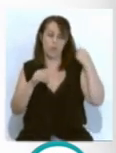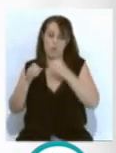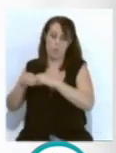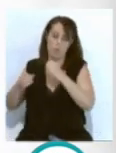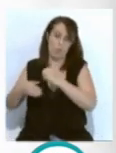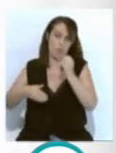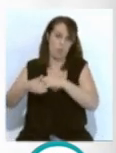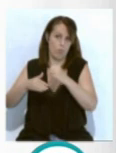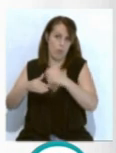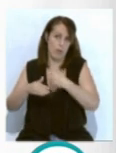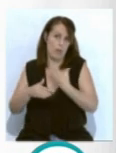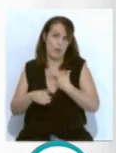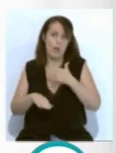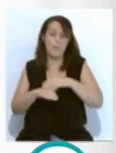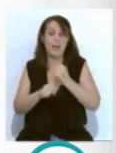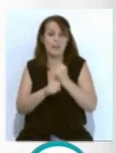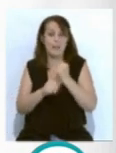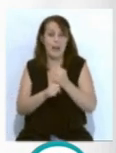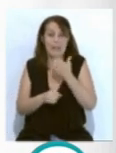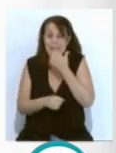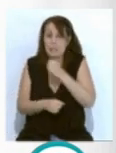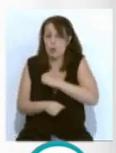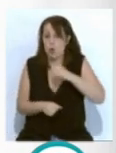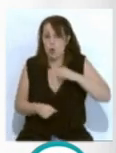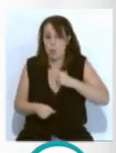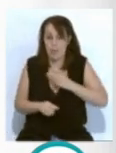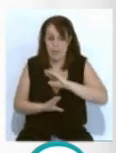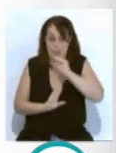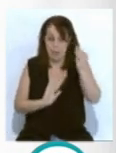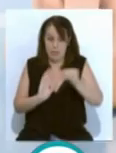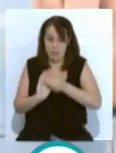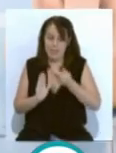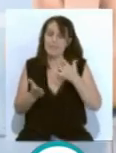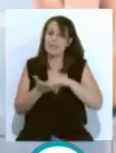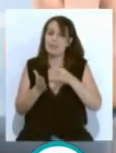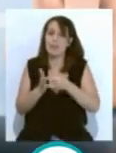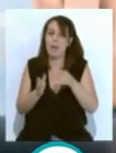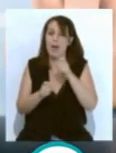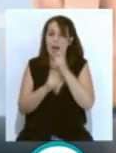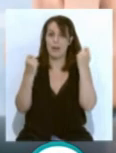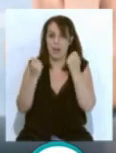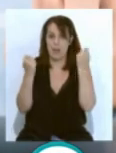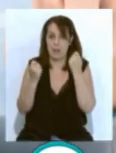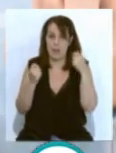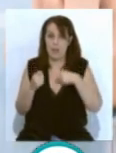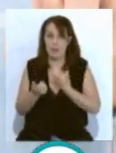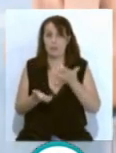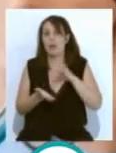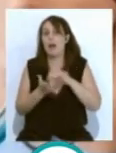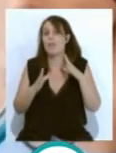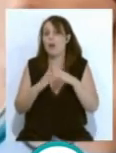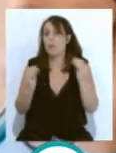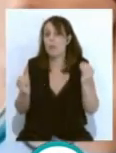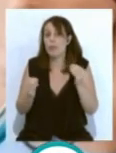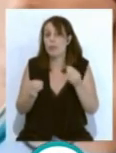el momento en que las comunidades lo integren definitivamente en su sistema de alertas. En el caso de Andalucía será la aplicación